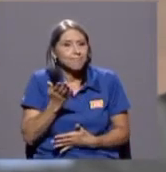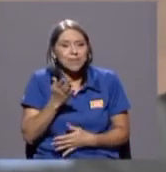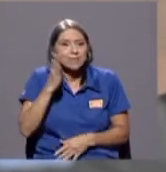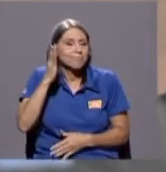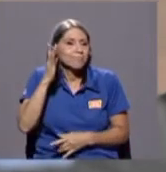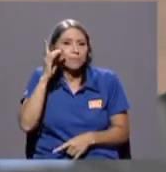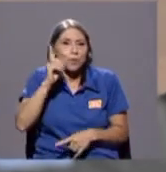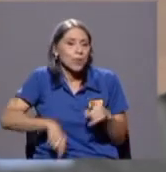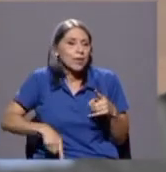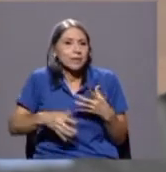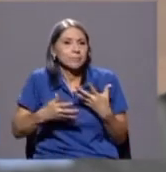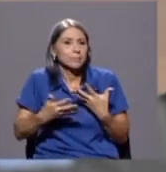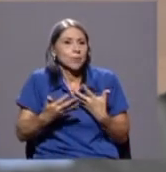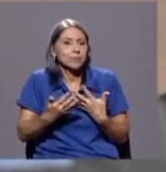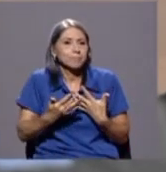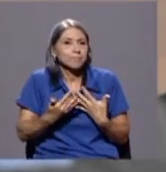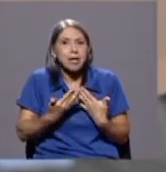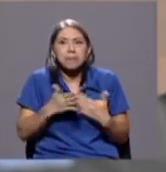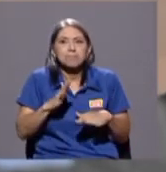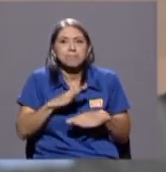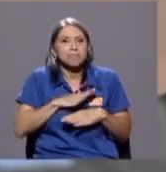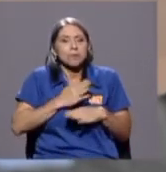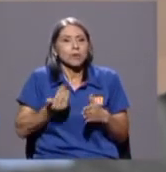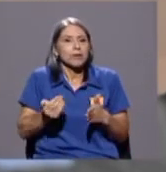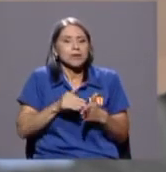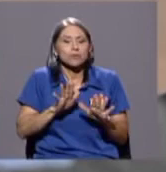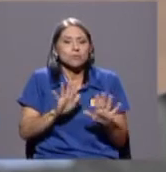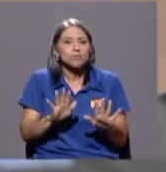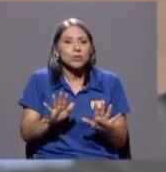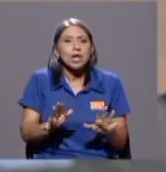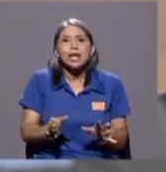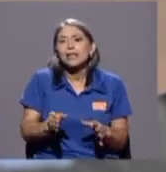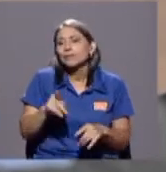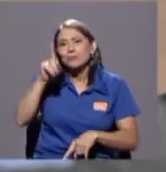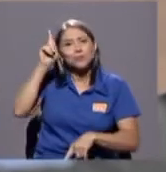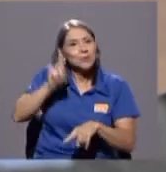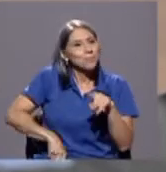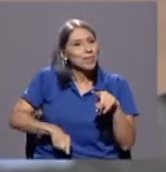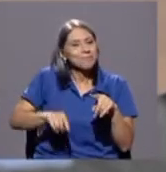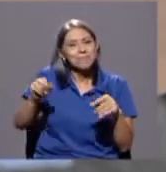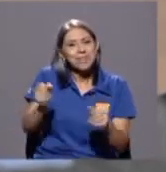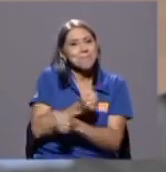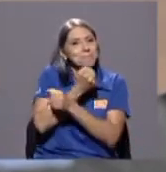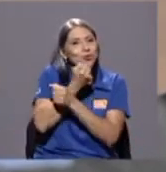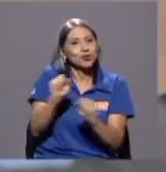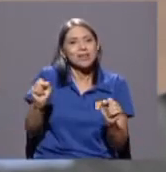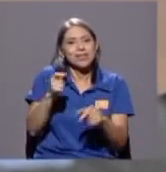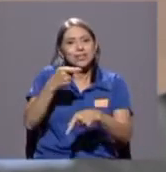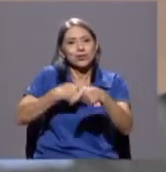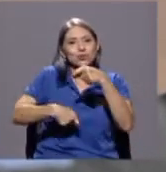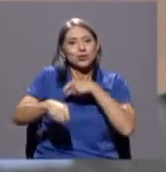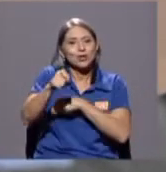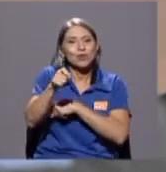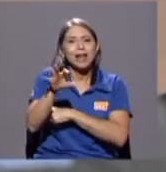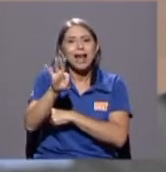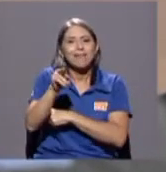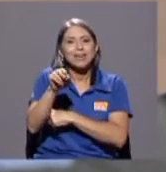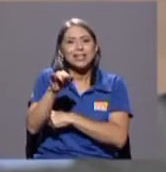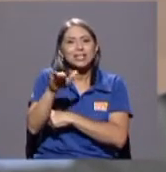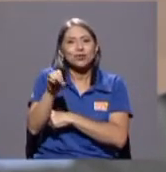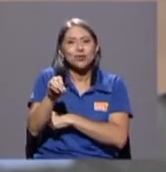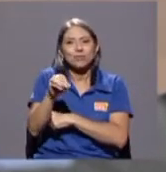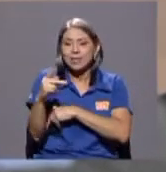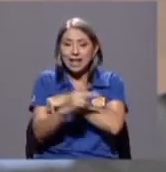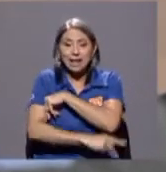En muchos frentes, Francisco, es imposible de sustituir y el país pierde a un gran ciudadano,